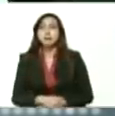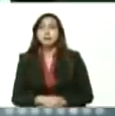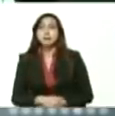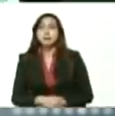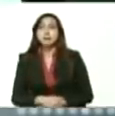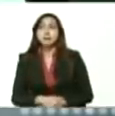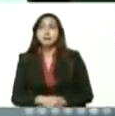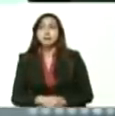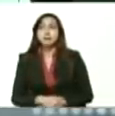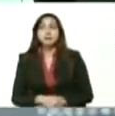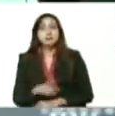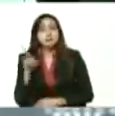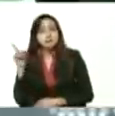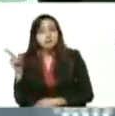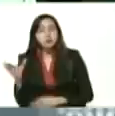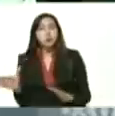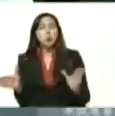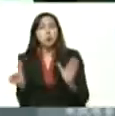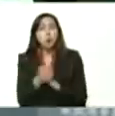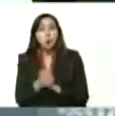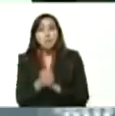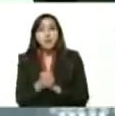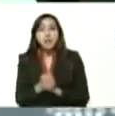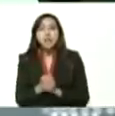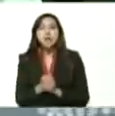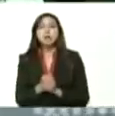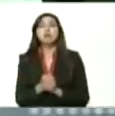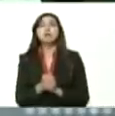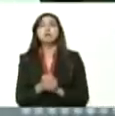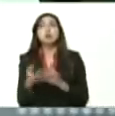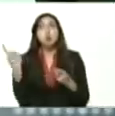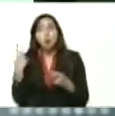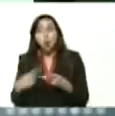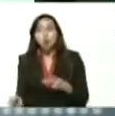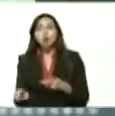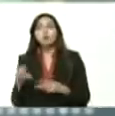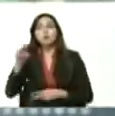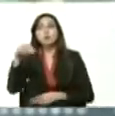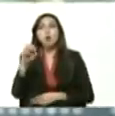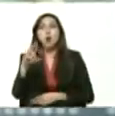el compañero Javier Morales, otro Morales más,